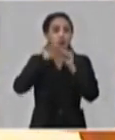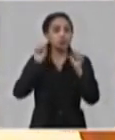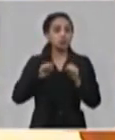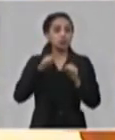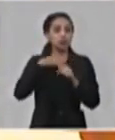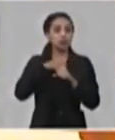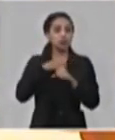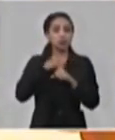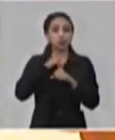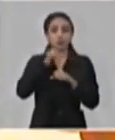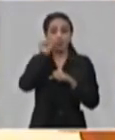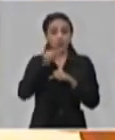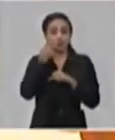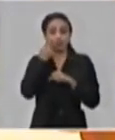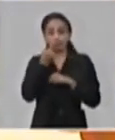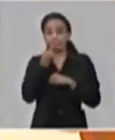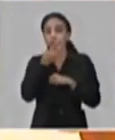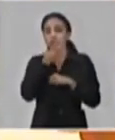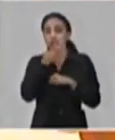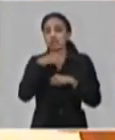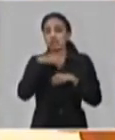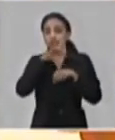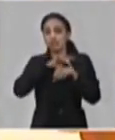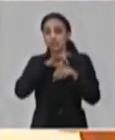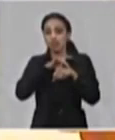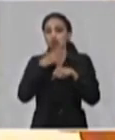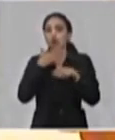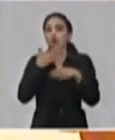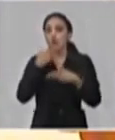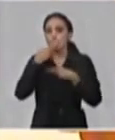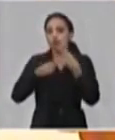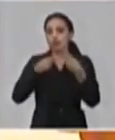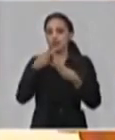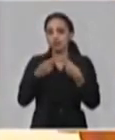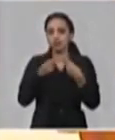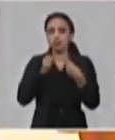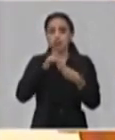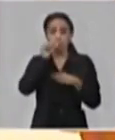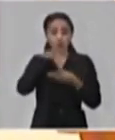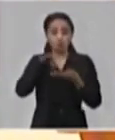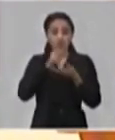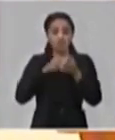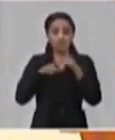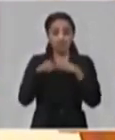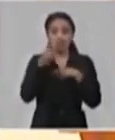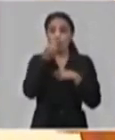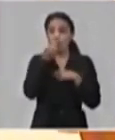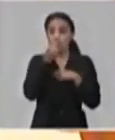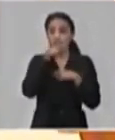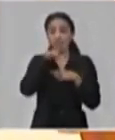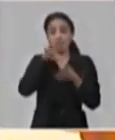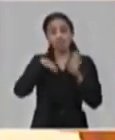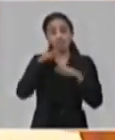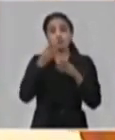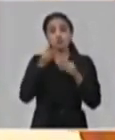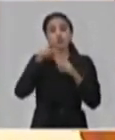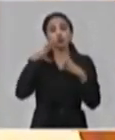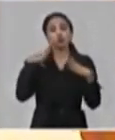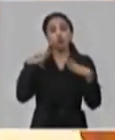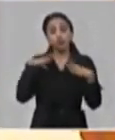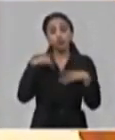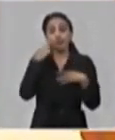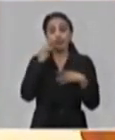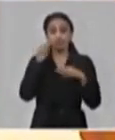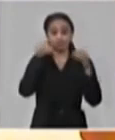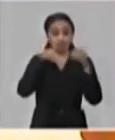en caso de detectar cualquier sospechoso, como también los paradares, que se concentran bastante turistas y población